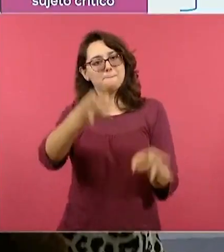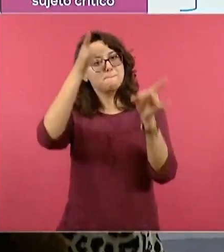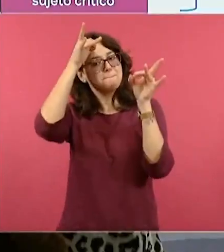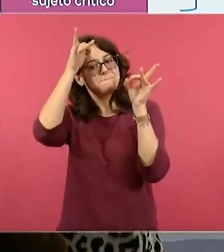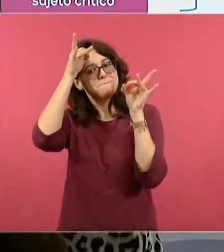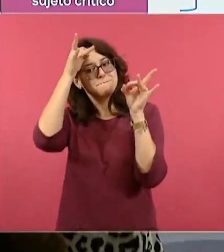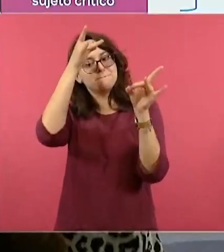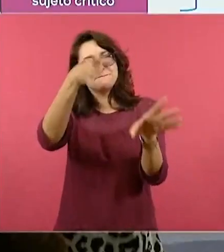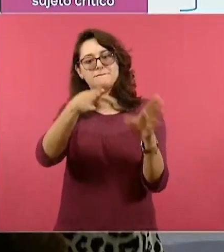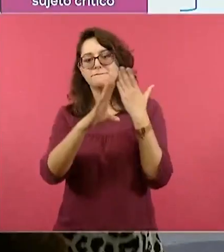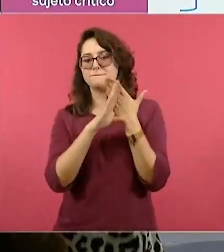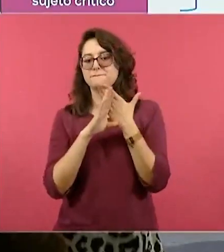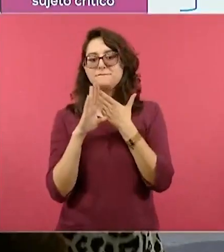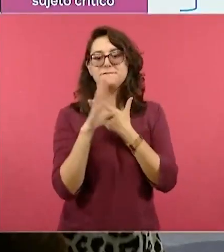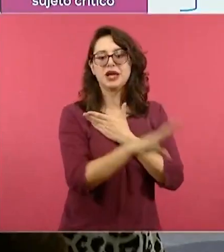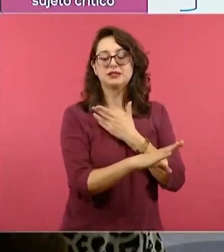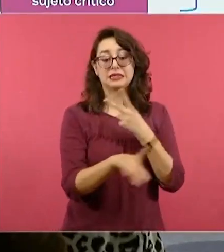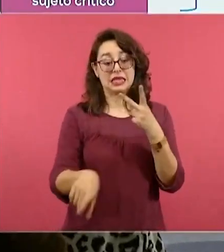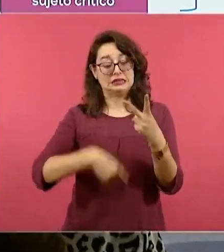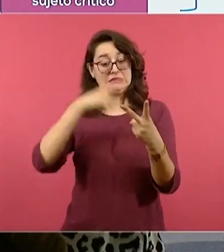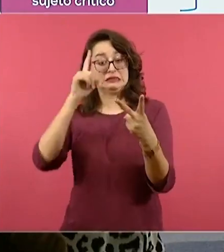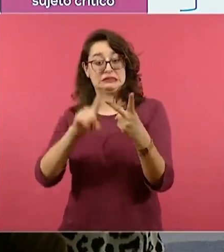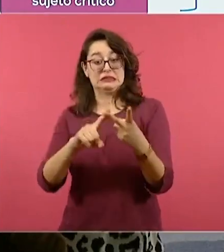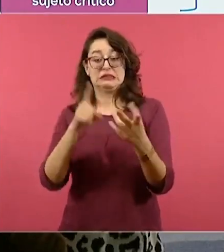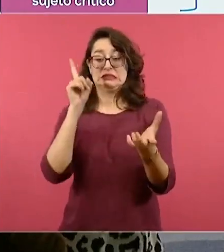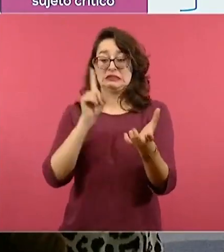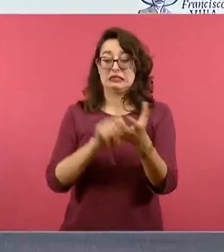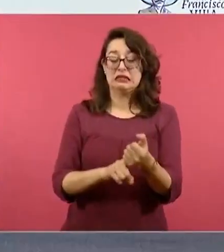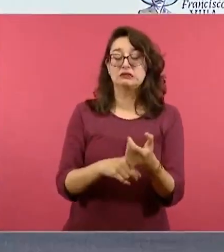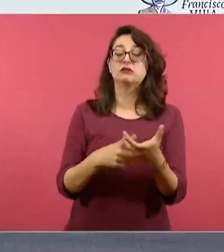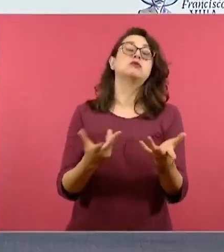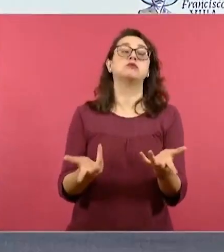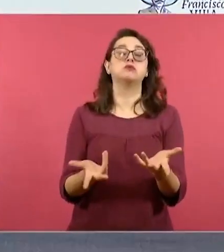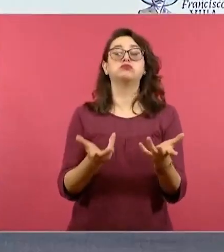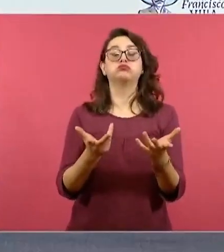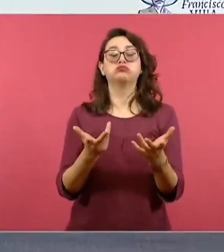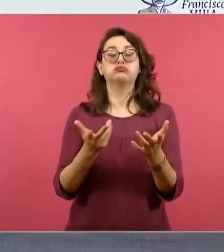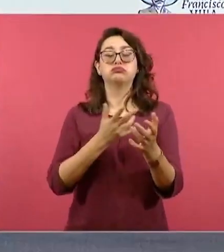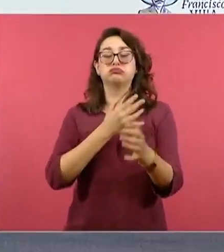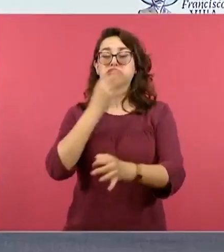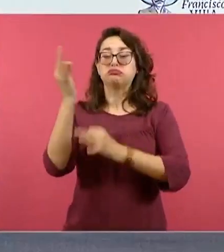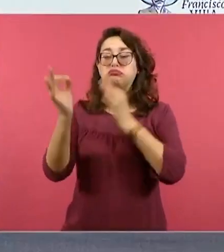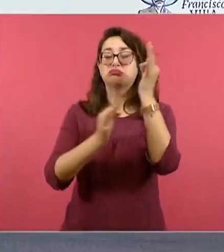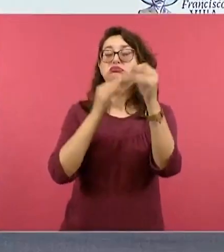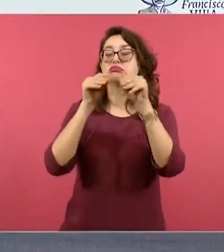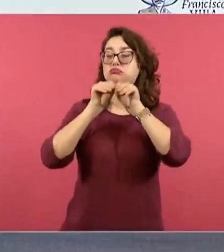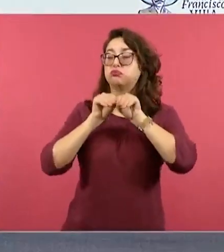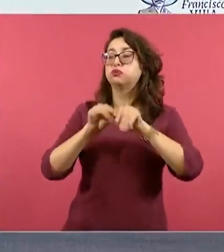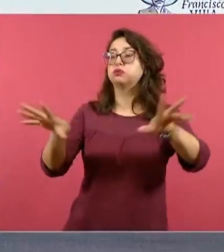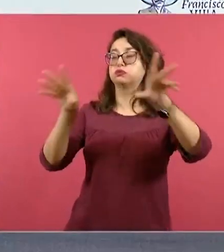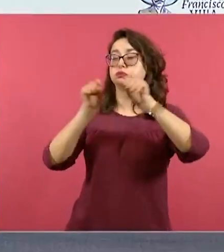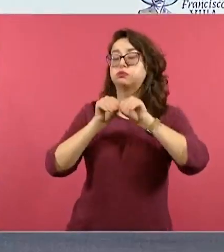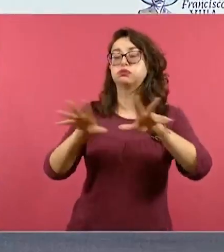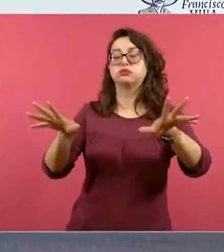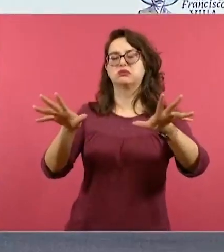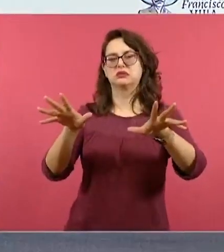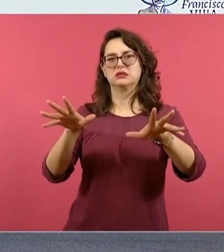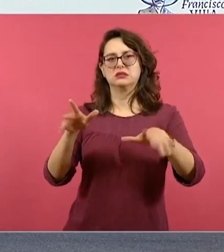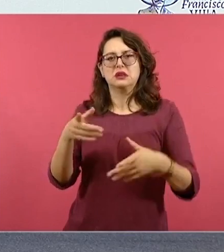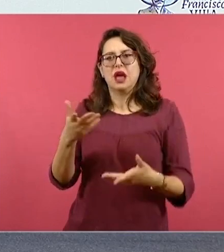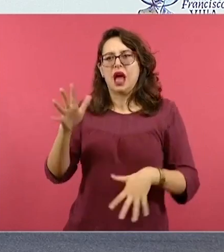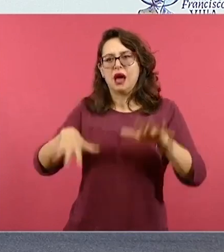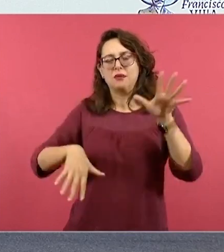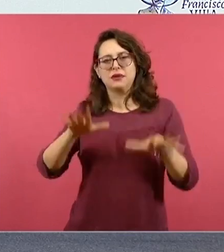A cada rato nos bombardean con diferentes noticias, muchas de ellas con ciertos intereses, pero la idea es poder